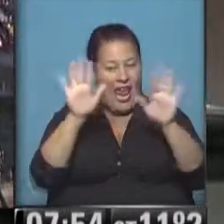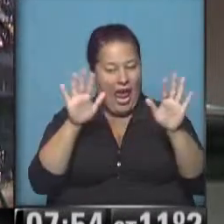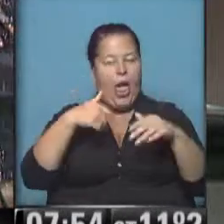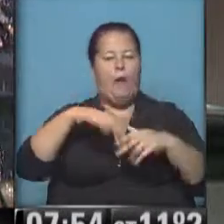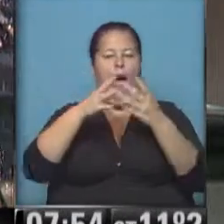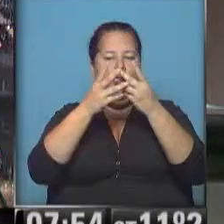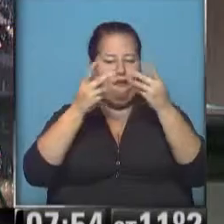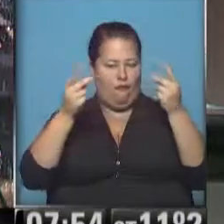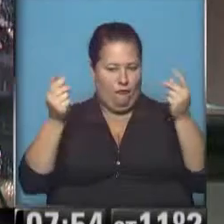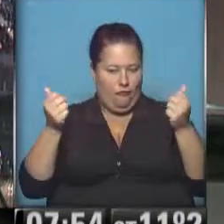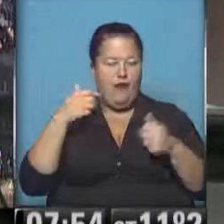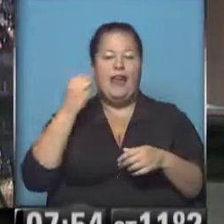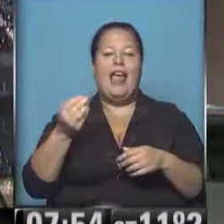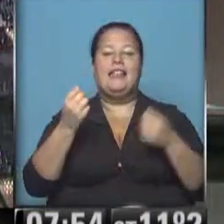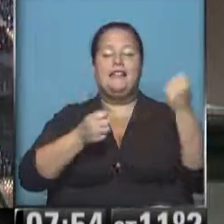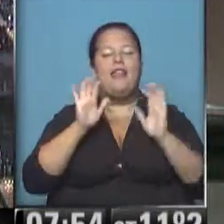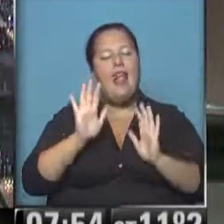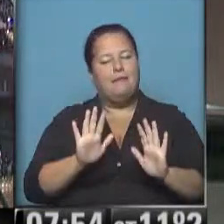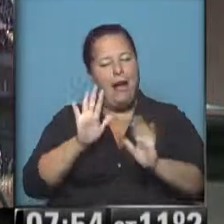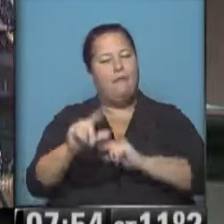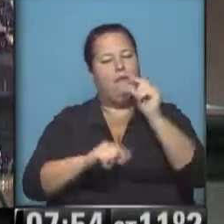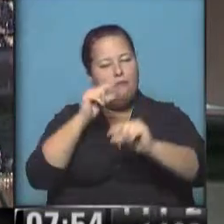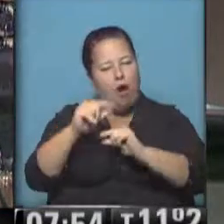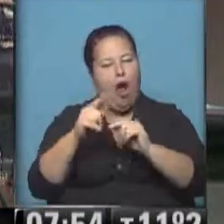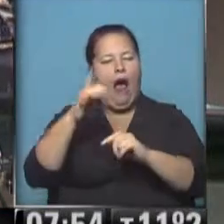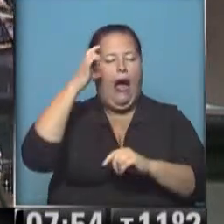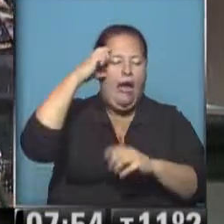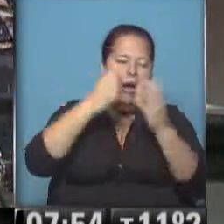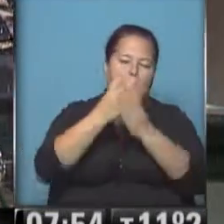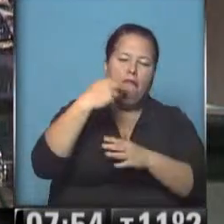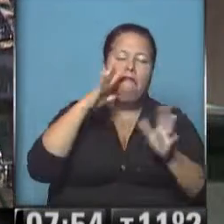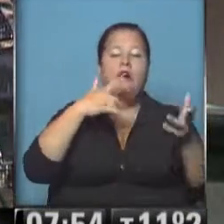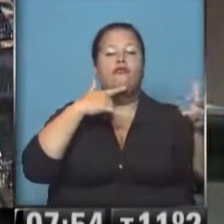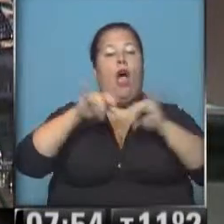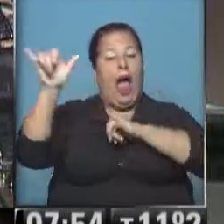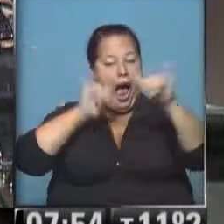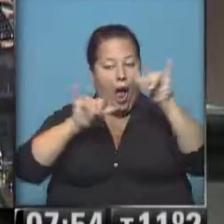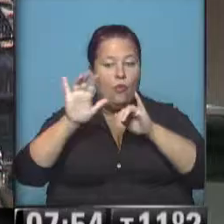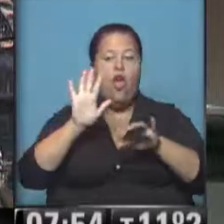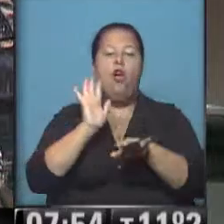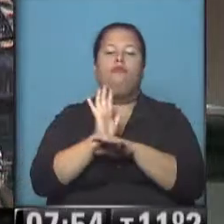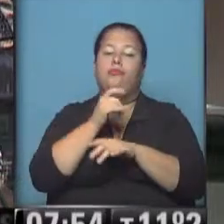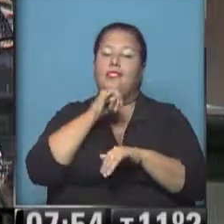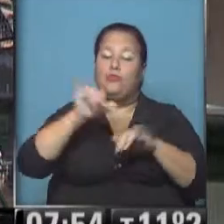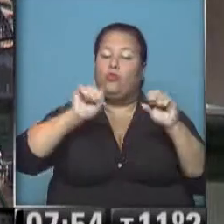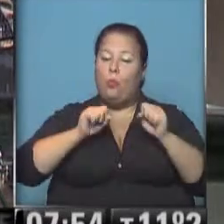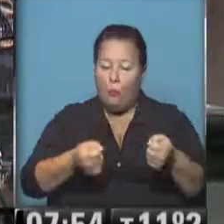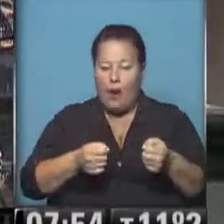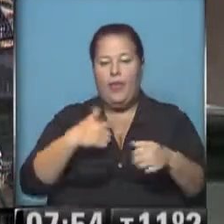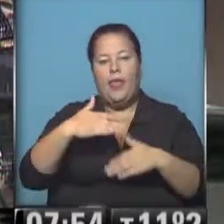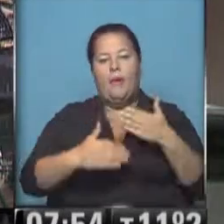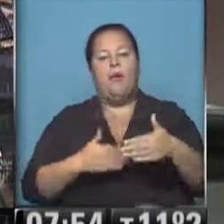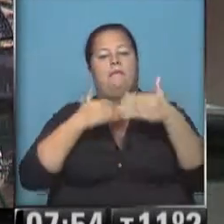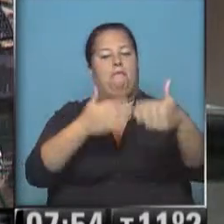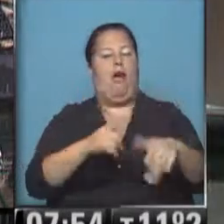se va a ir disipando. Lo que es el tráfico... ¿no? Y de a mañana, lo que es tráfico aéreo, evidentemente si hay vuelos suspendidos, tendrán